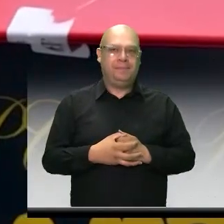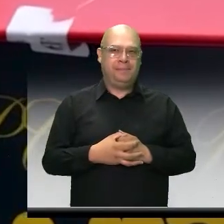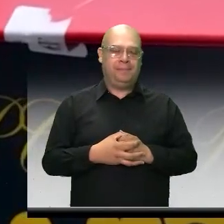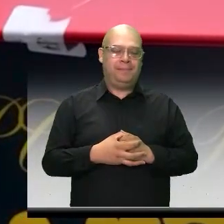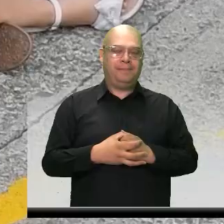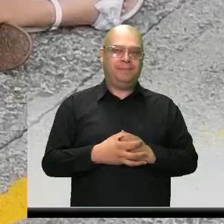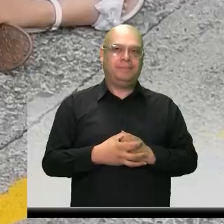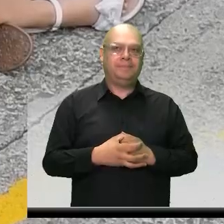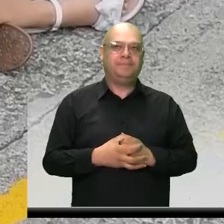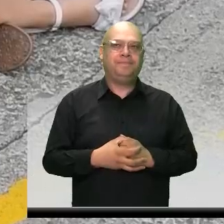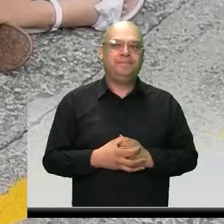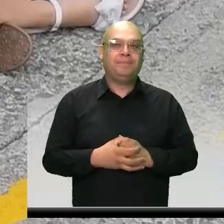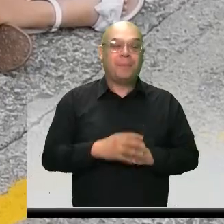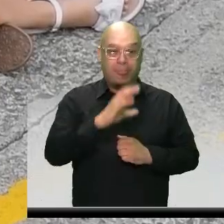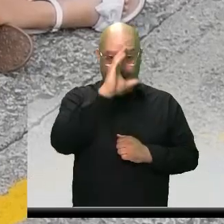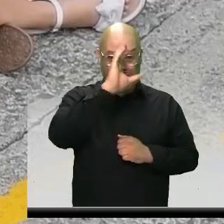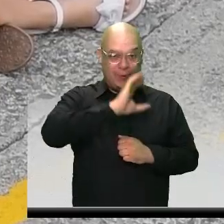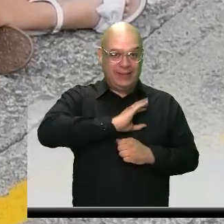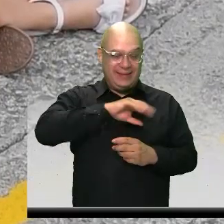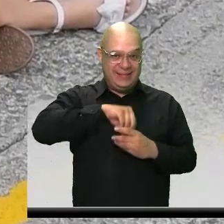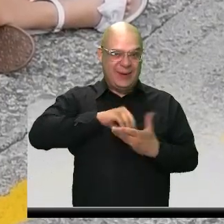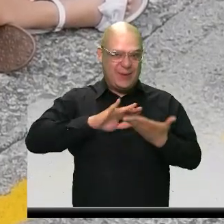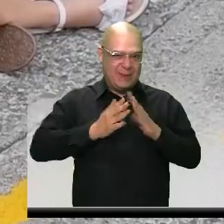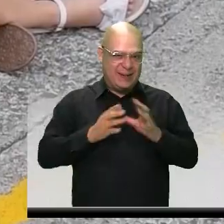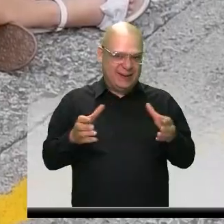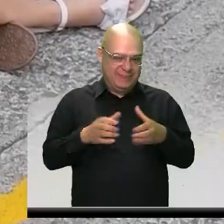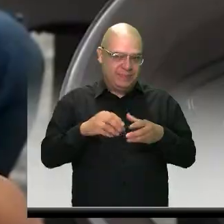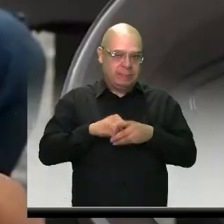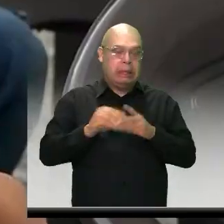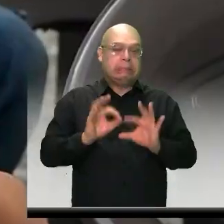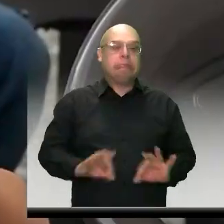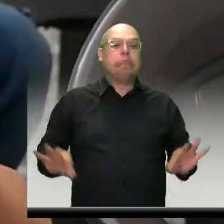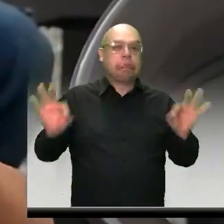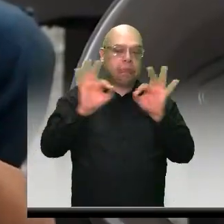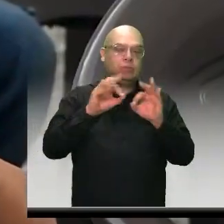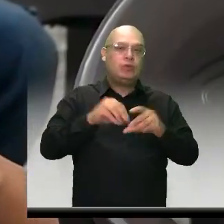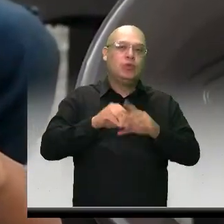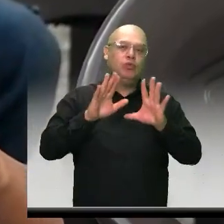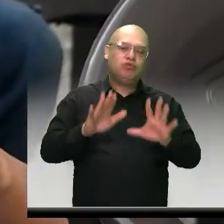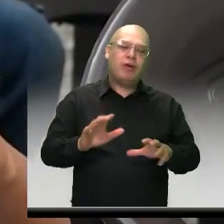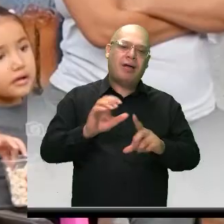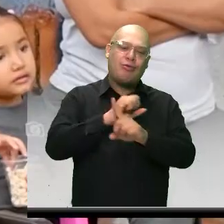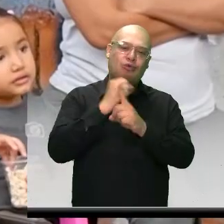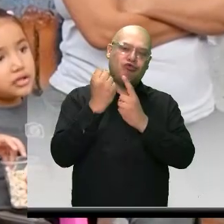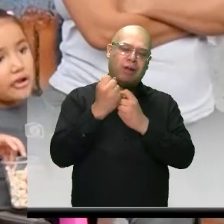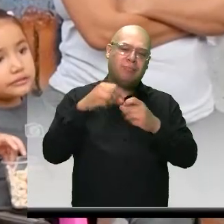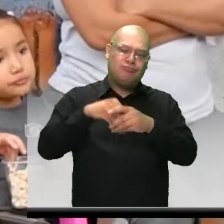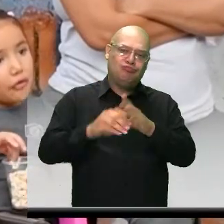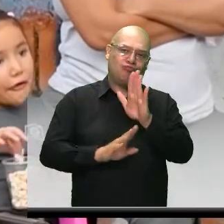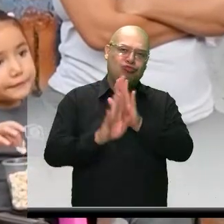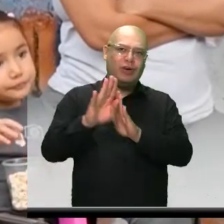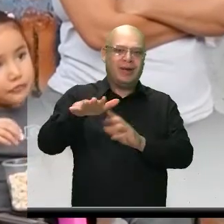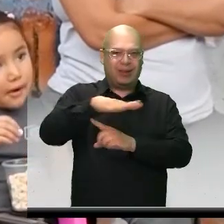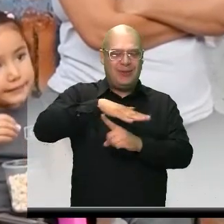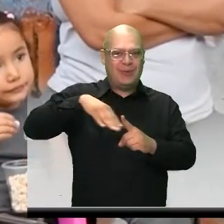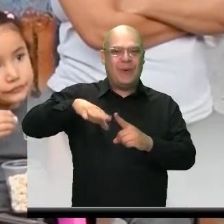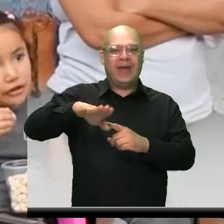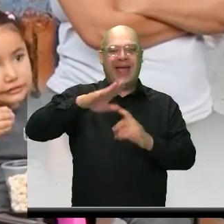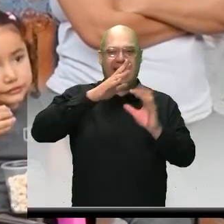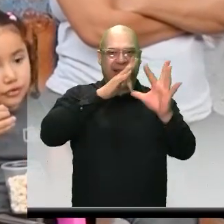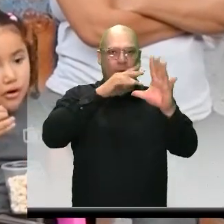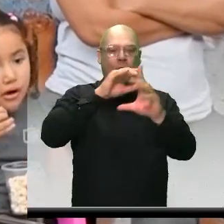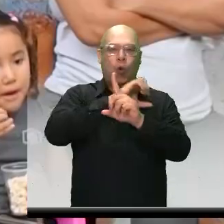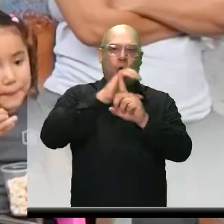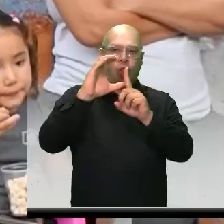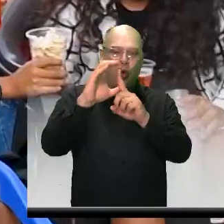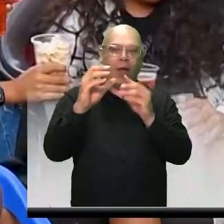Nuestra policía comunitaria cumple un papel muy importante creando tejido social en nuestra ciudad, realizando actividades culturales y